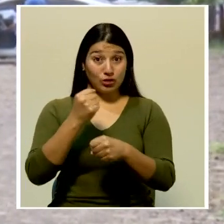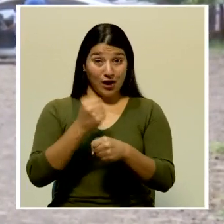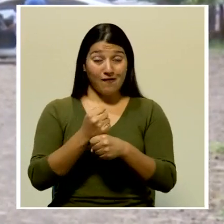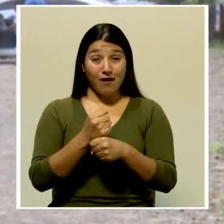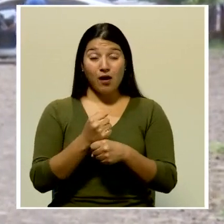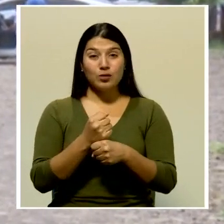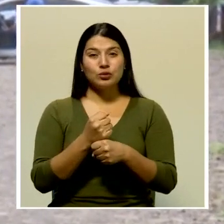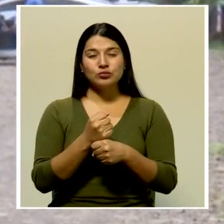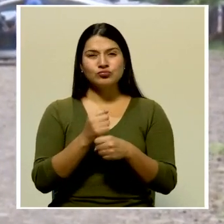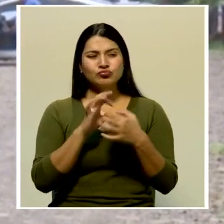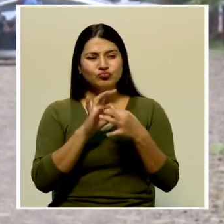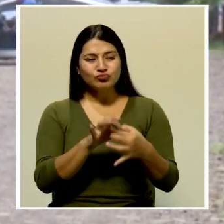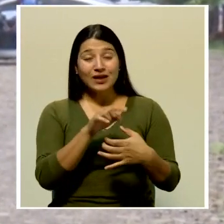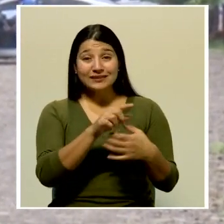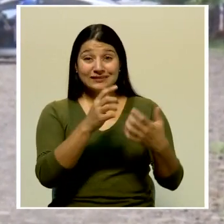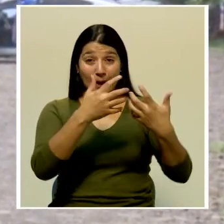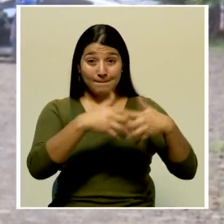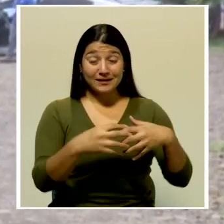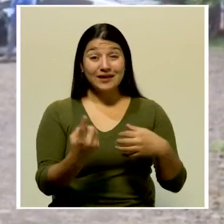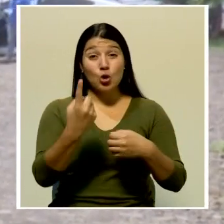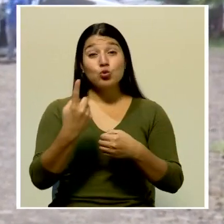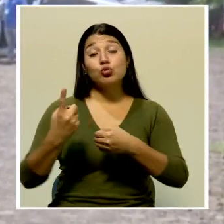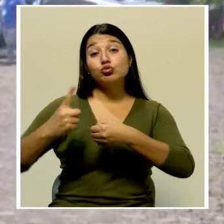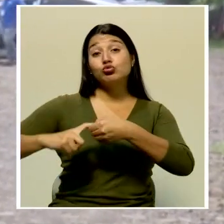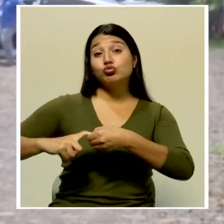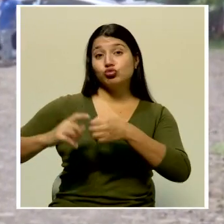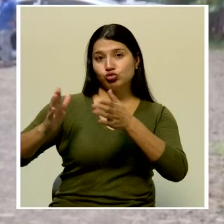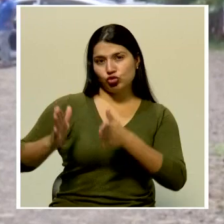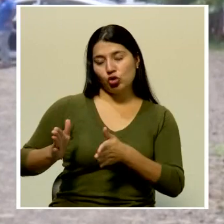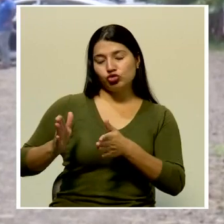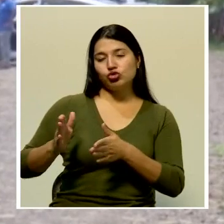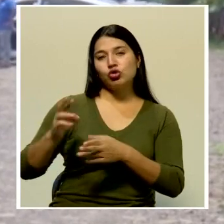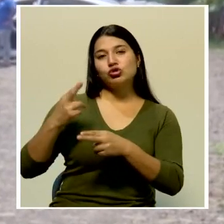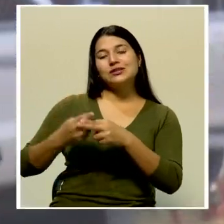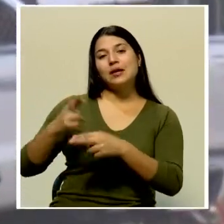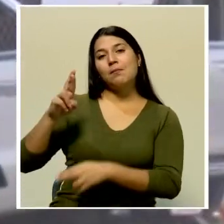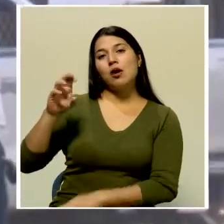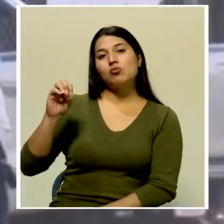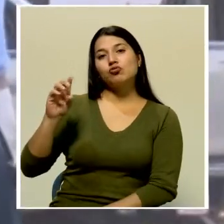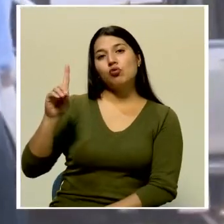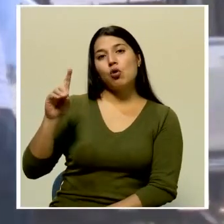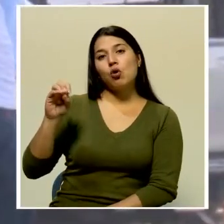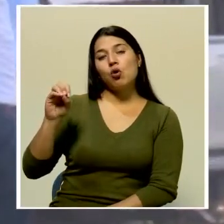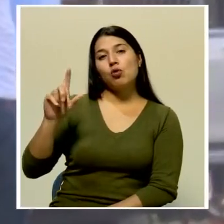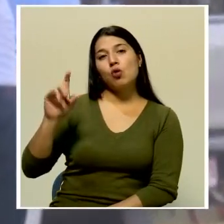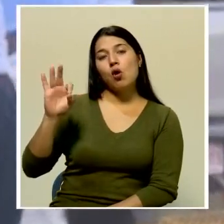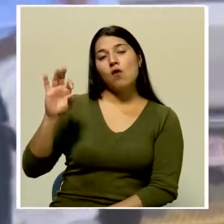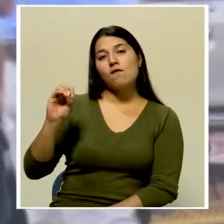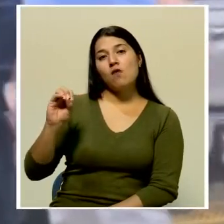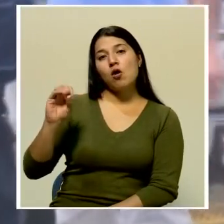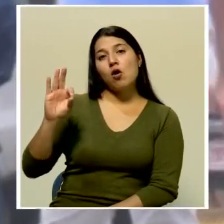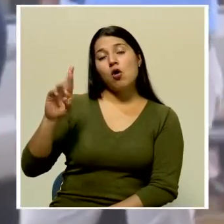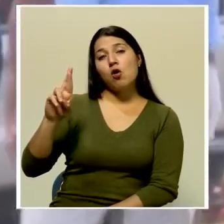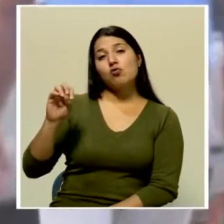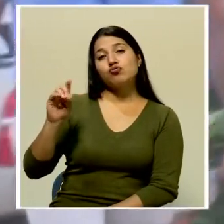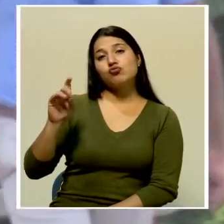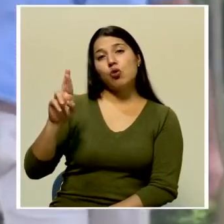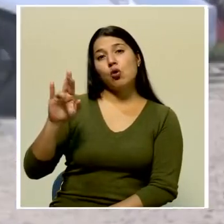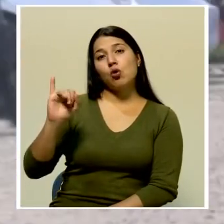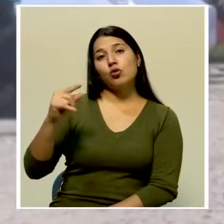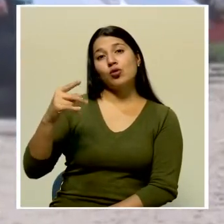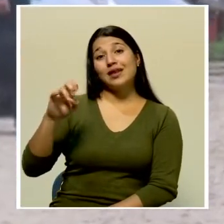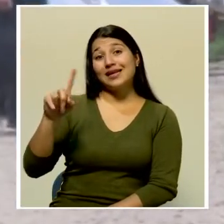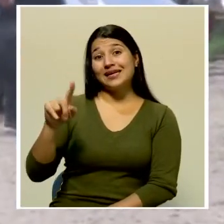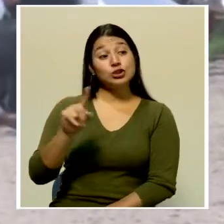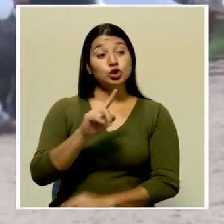empresa, uno de los socios, Rodolfo Rodríguez, alegó que los trabajadores no se encontraban en la empresa porque un familiar de los trabajadores había